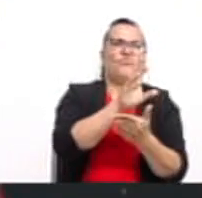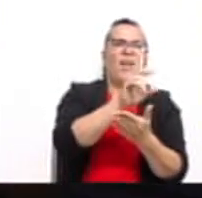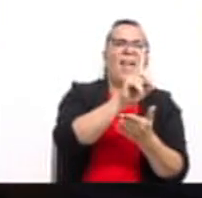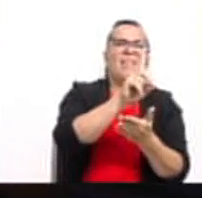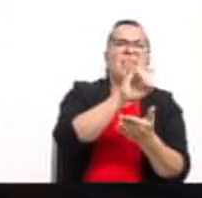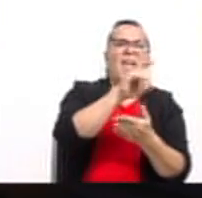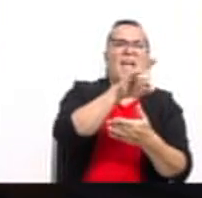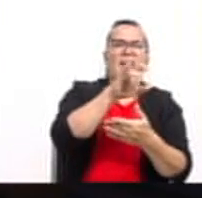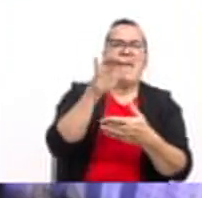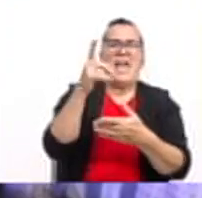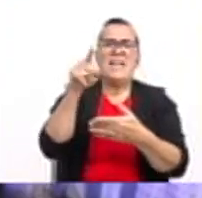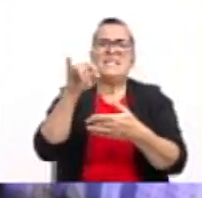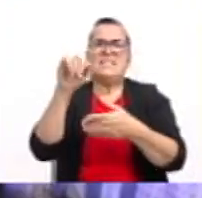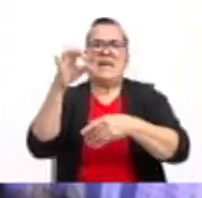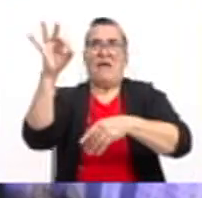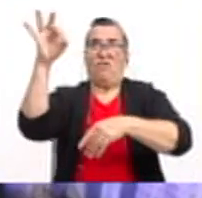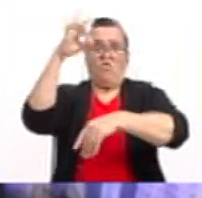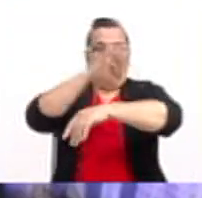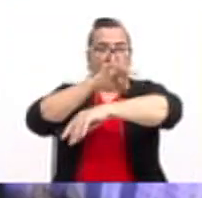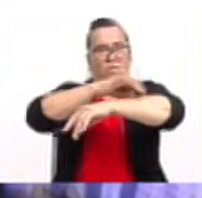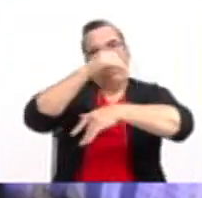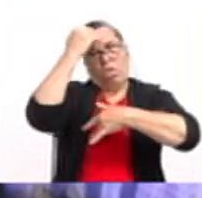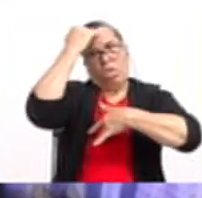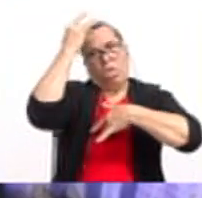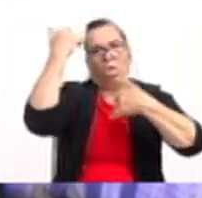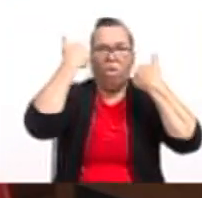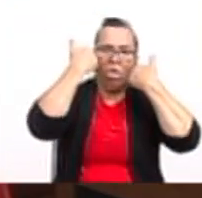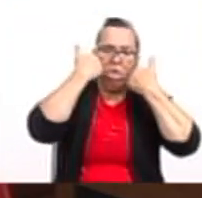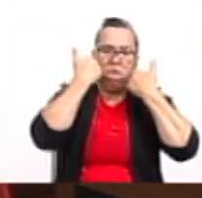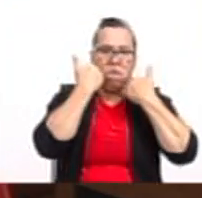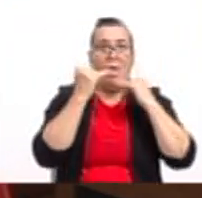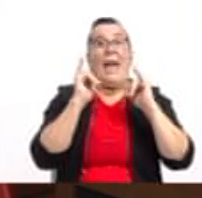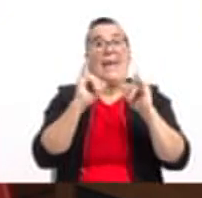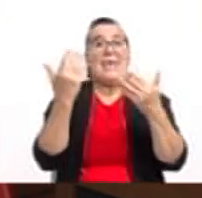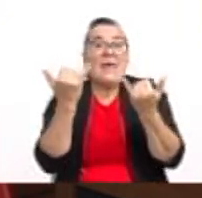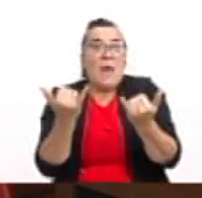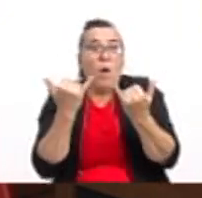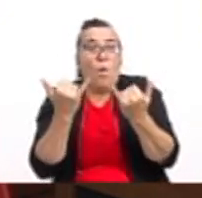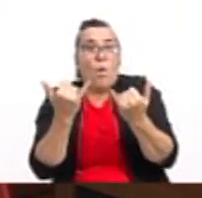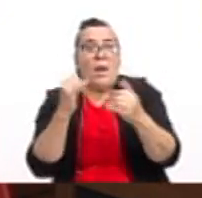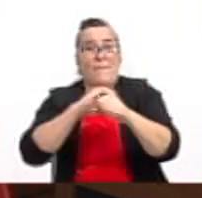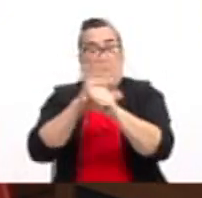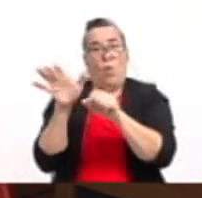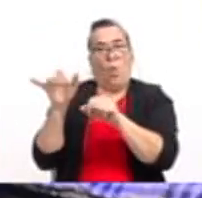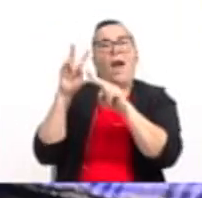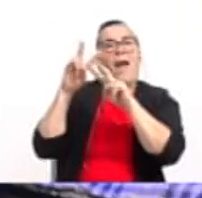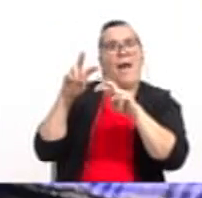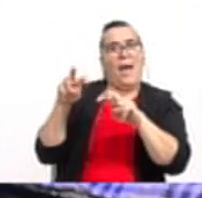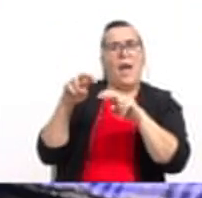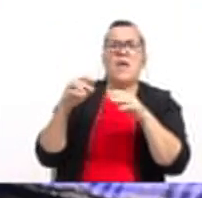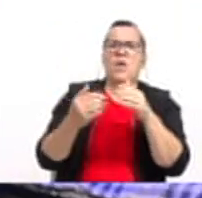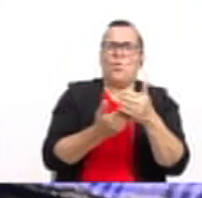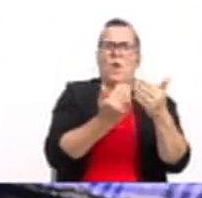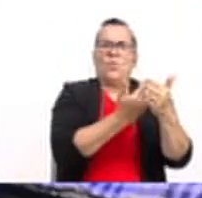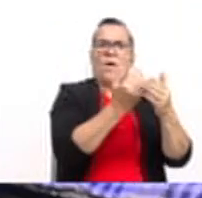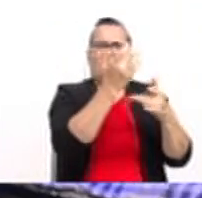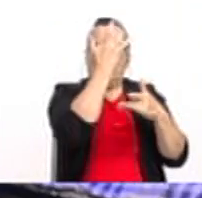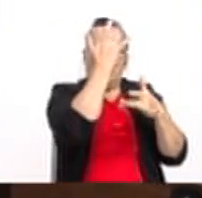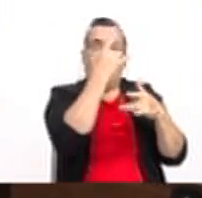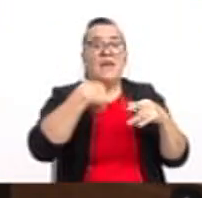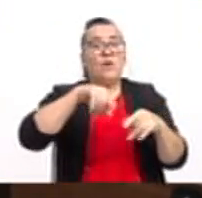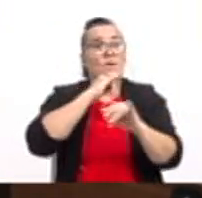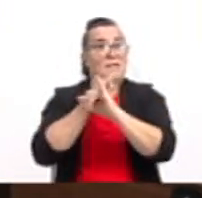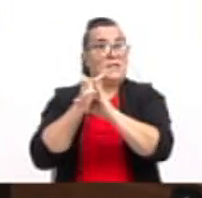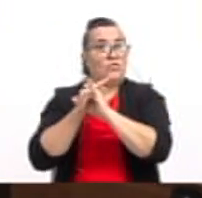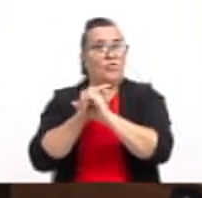el zika. Y ahora nos ayudan para conocer el coronavirus. Y otras enfermedades que cada día aparecen y que nuestras instituciones combaten.